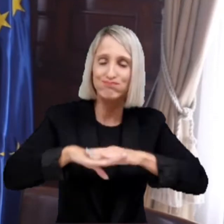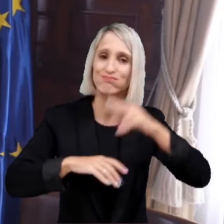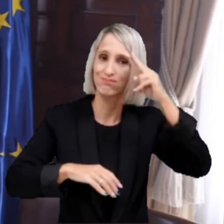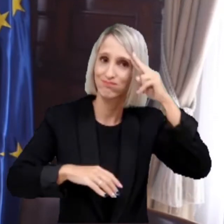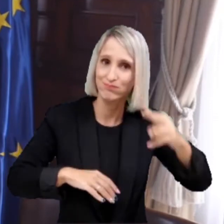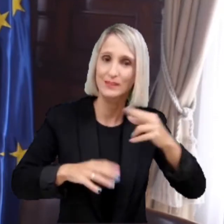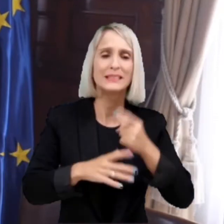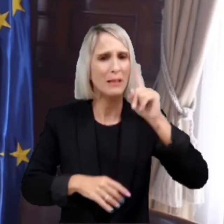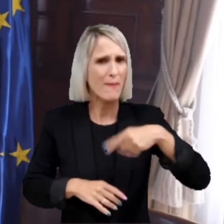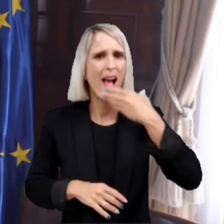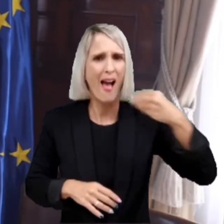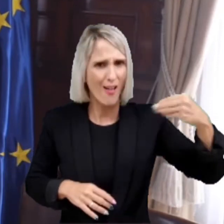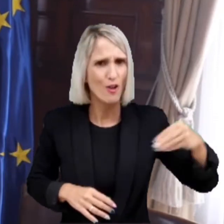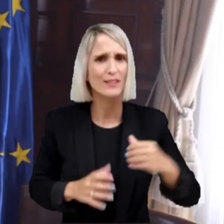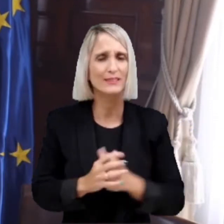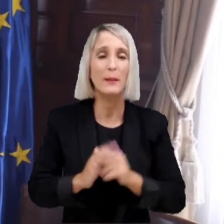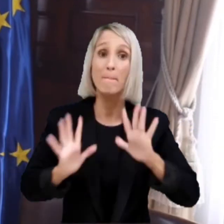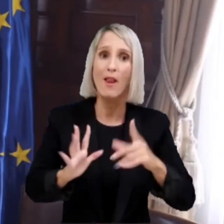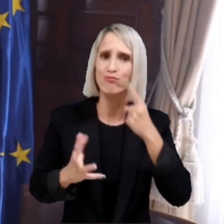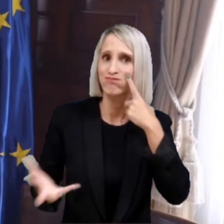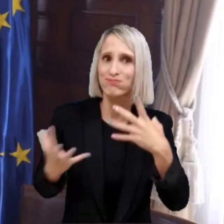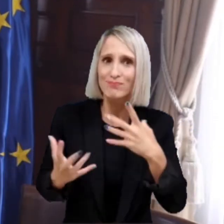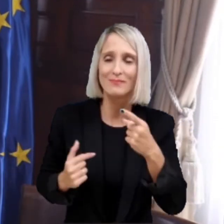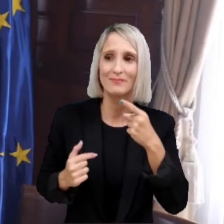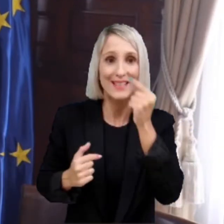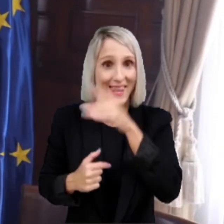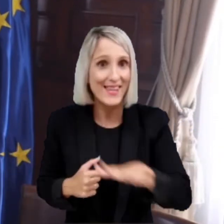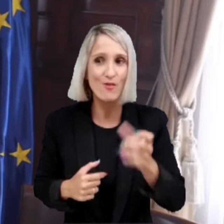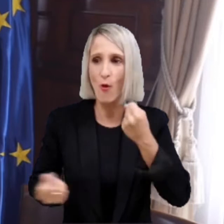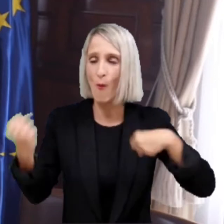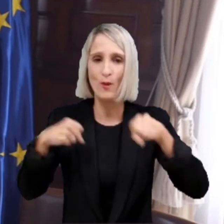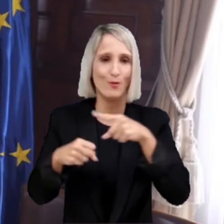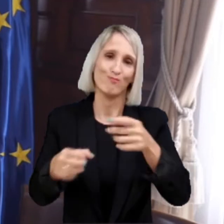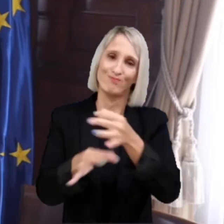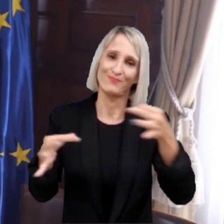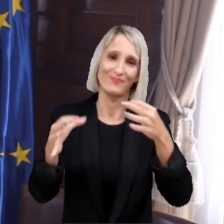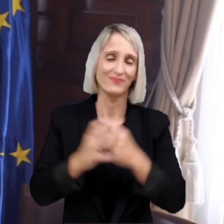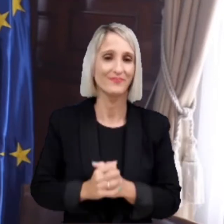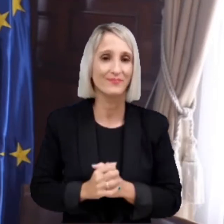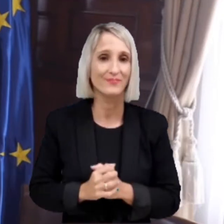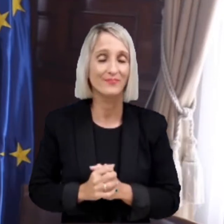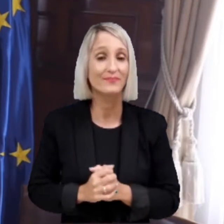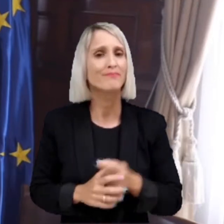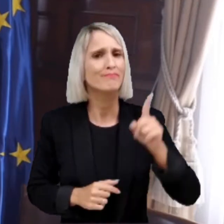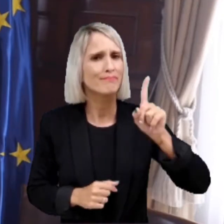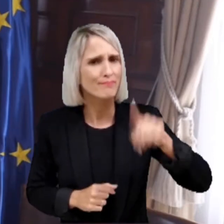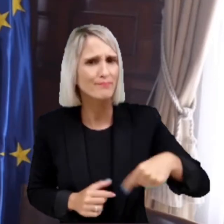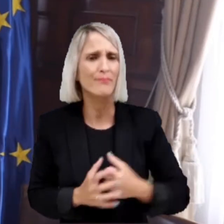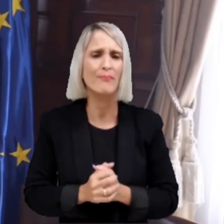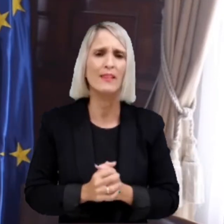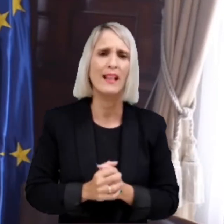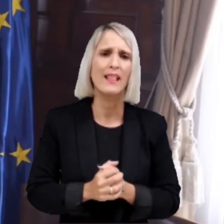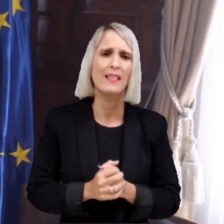cumpliéndola, respetándola. También los adolescentes y los jóvenes, pero me llama la atención, los niños, qué comportamiento más extraordinario. Y